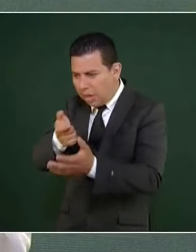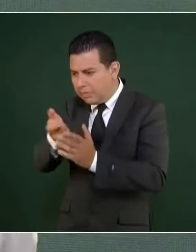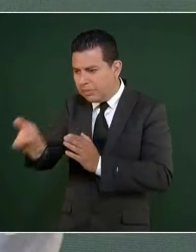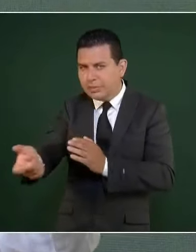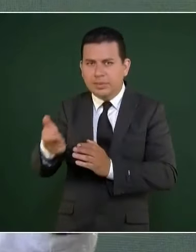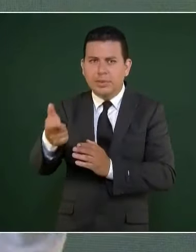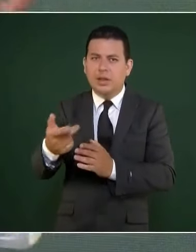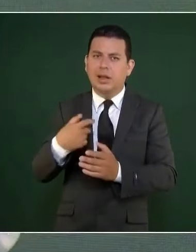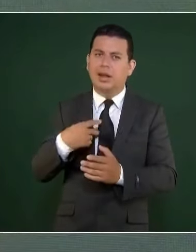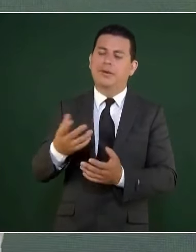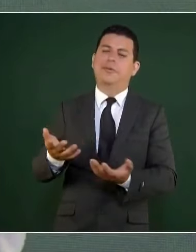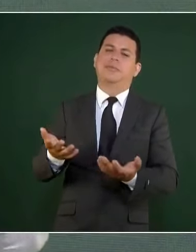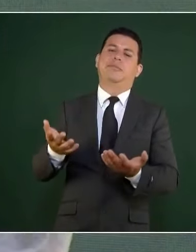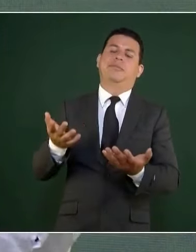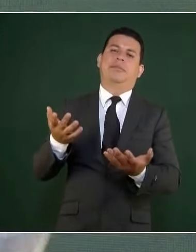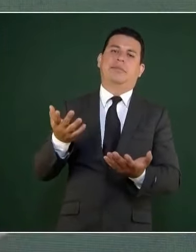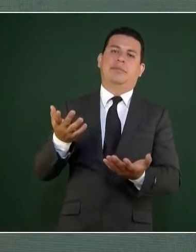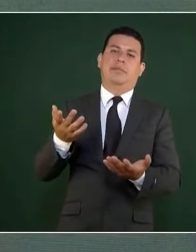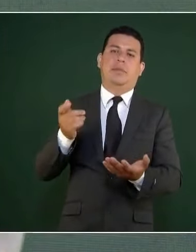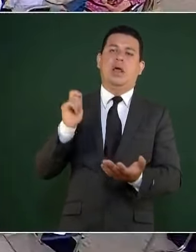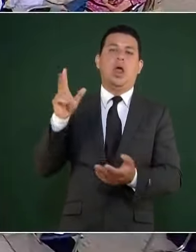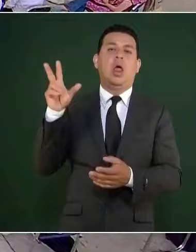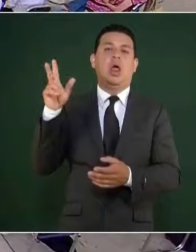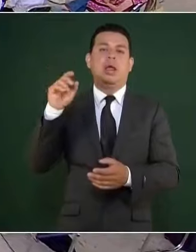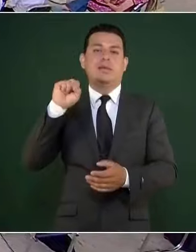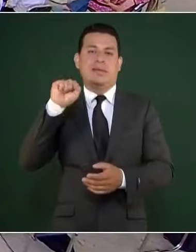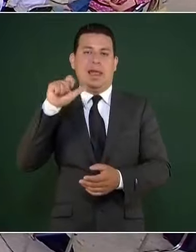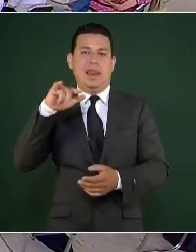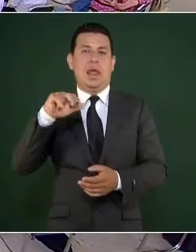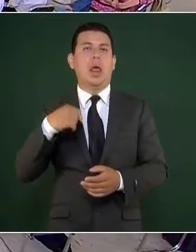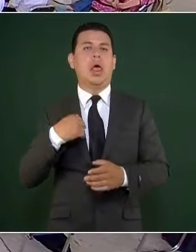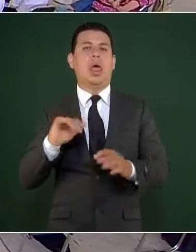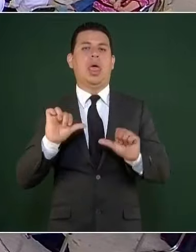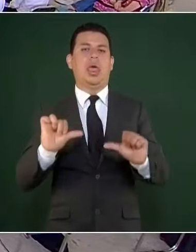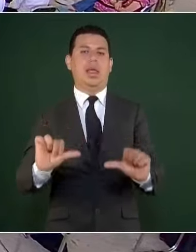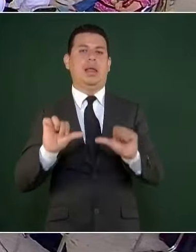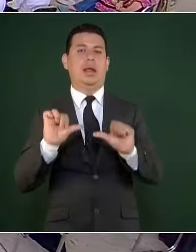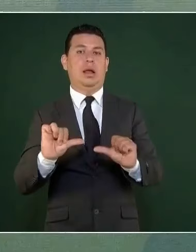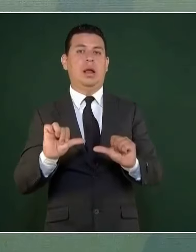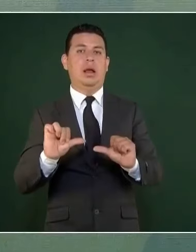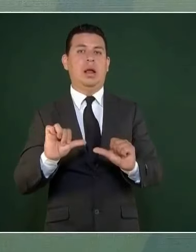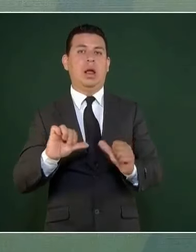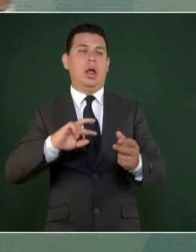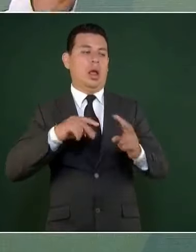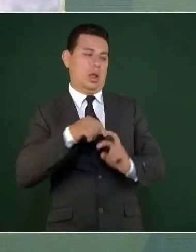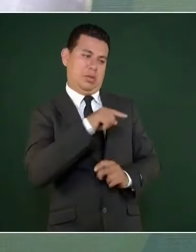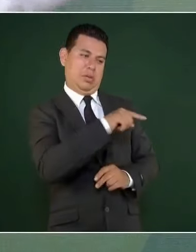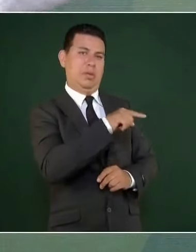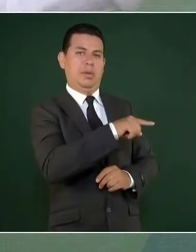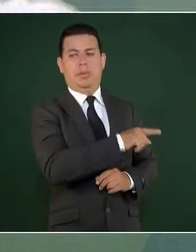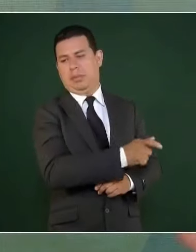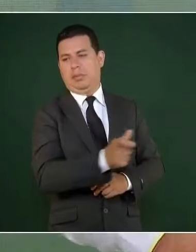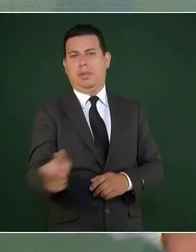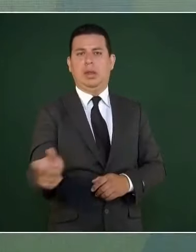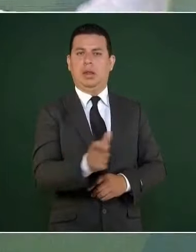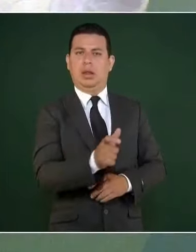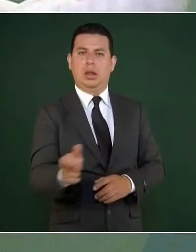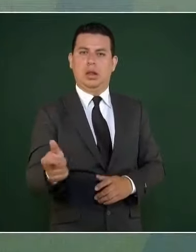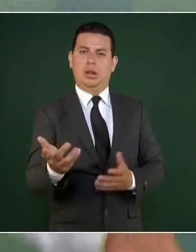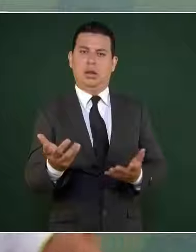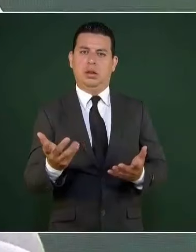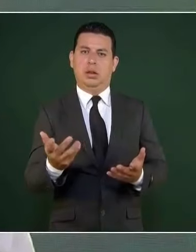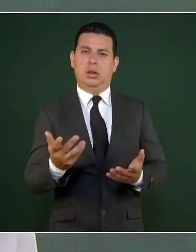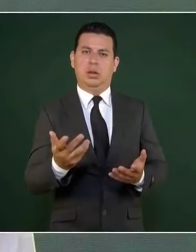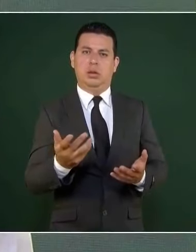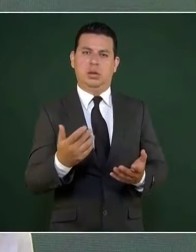campo. No sólo no pagaban, sino que se tenía que entregar un